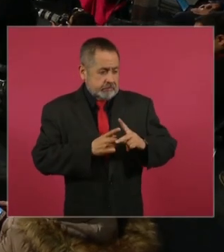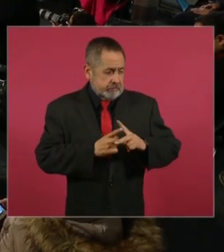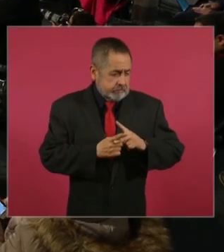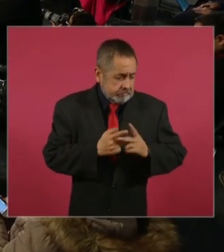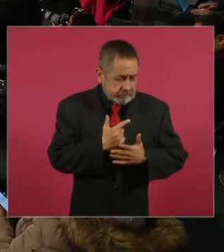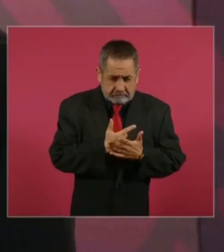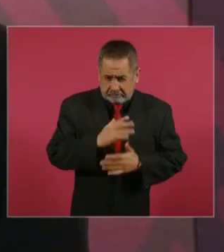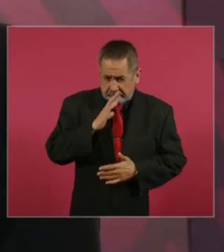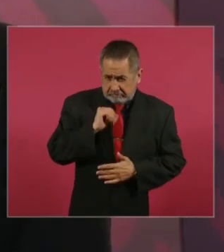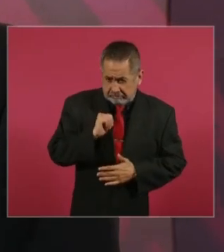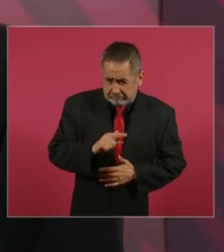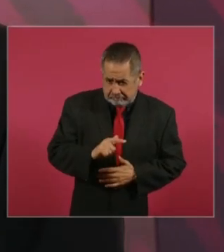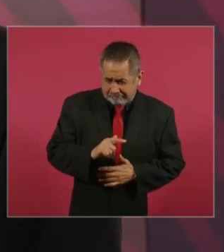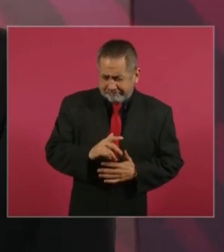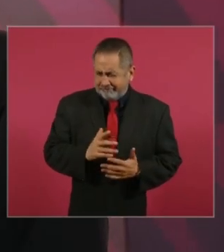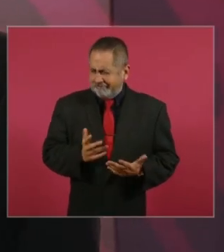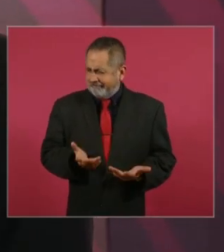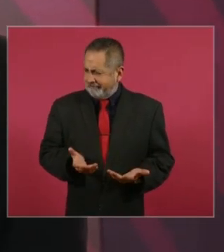financiera?